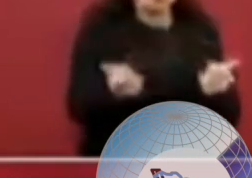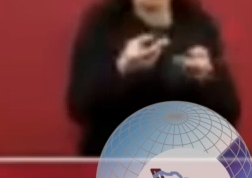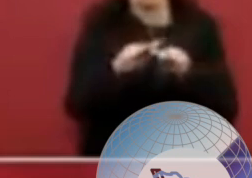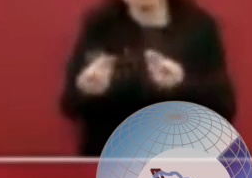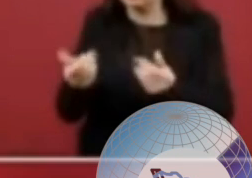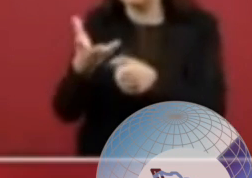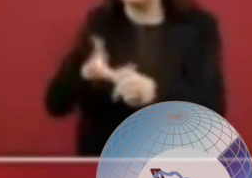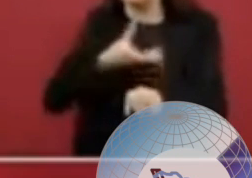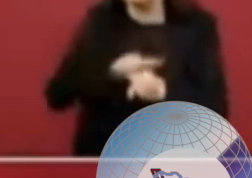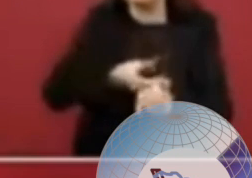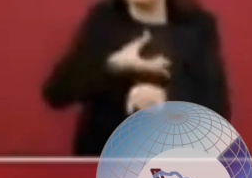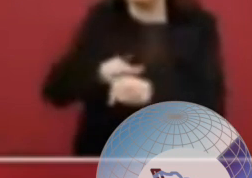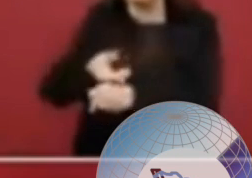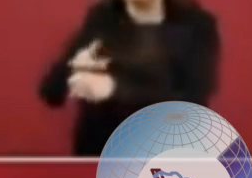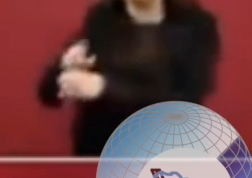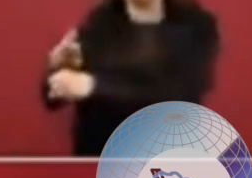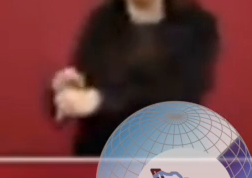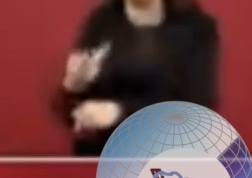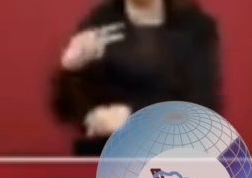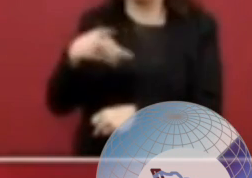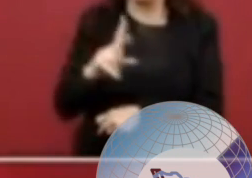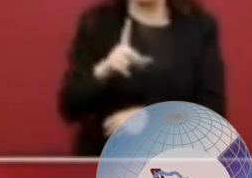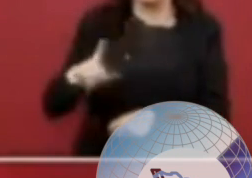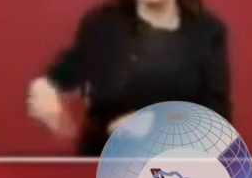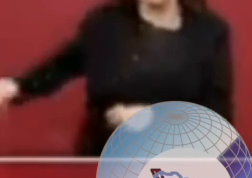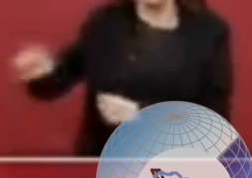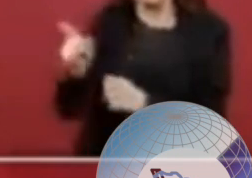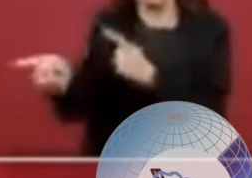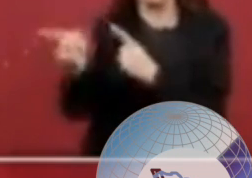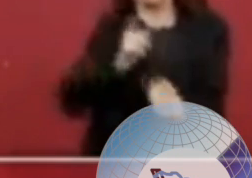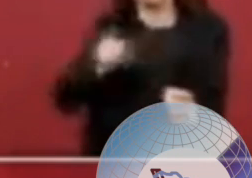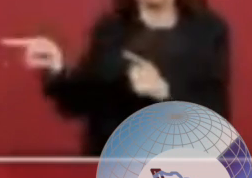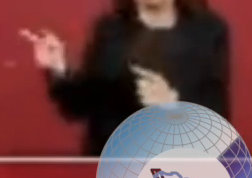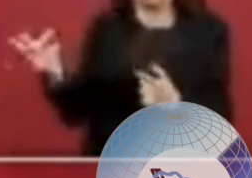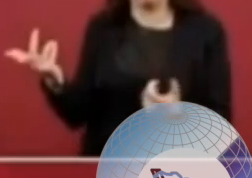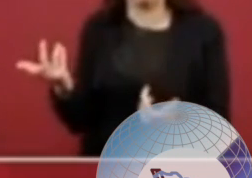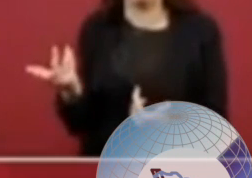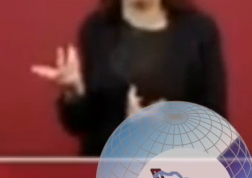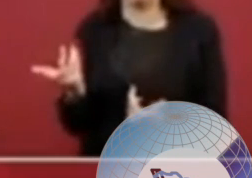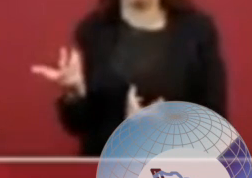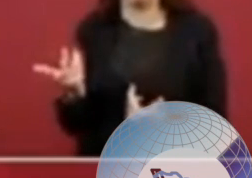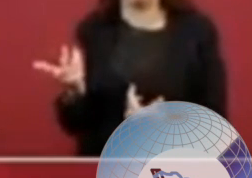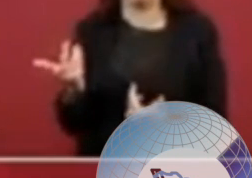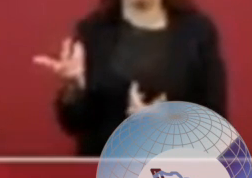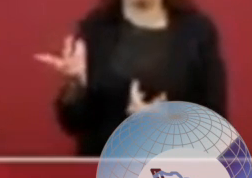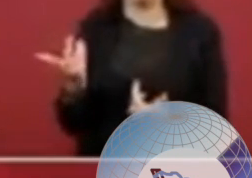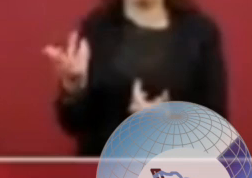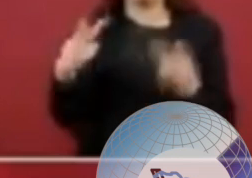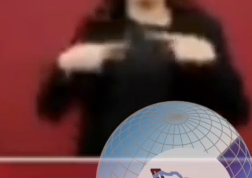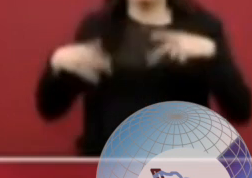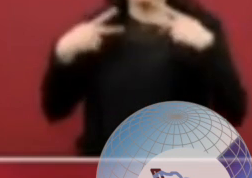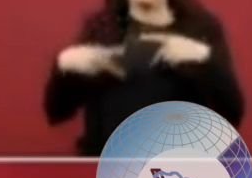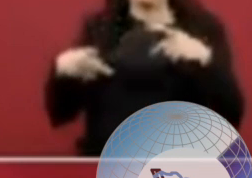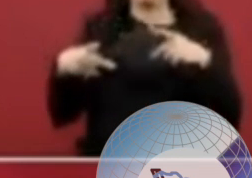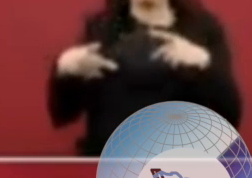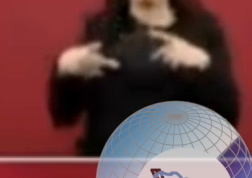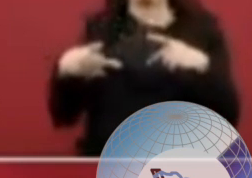significaron agravios, hubo gente